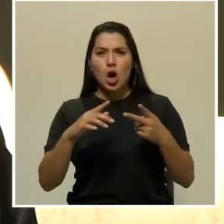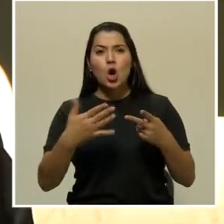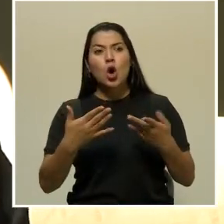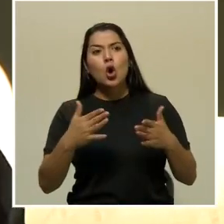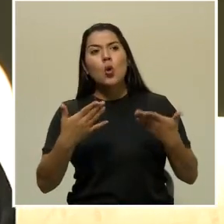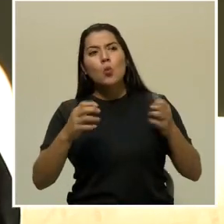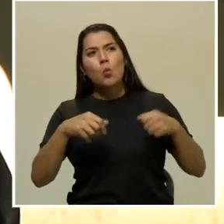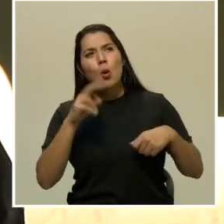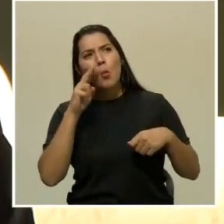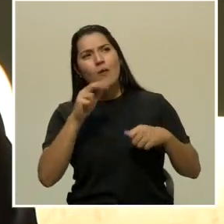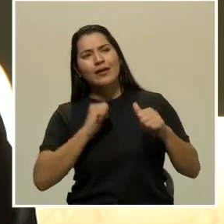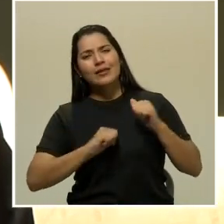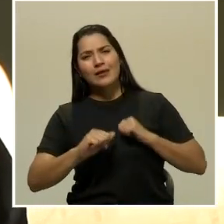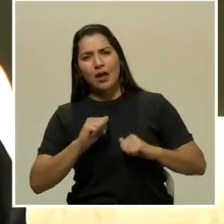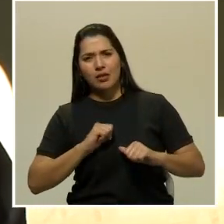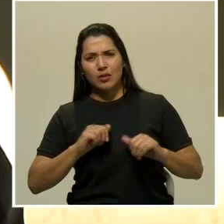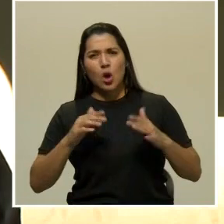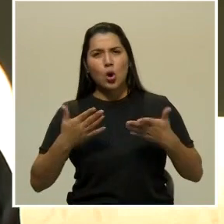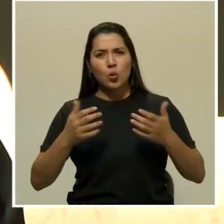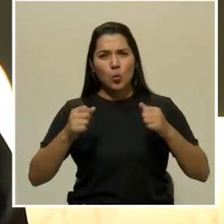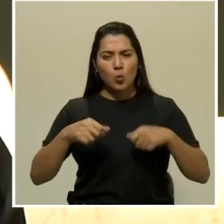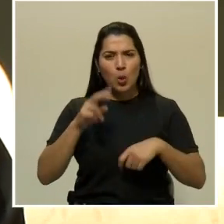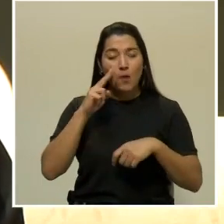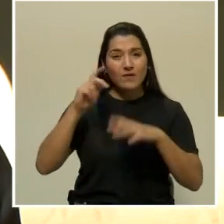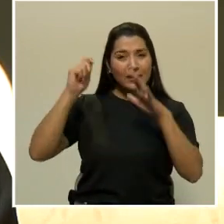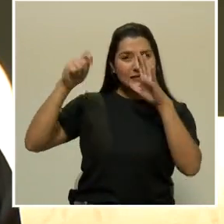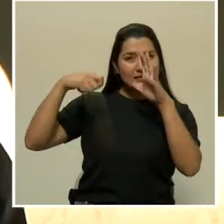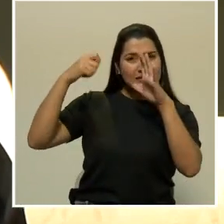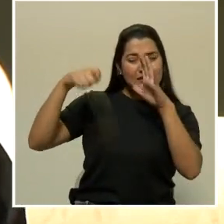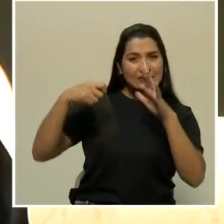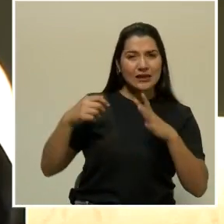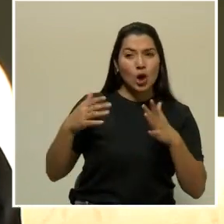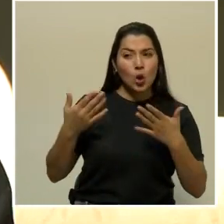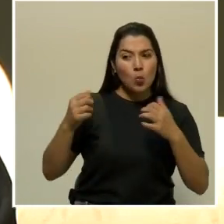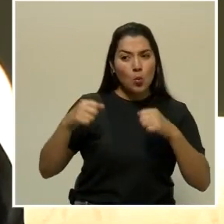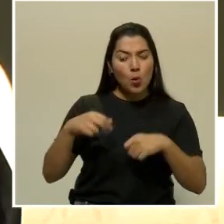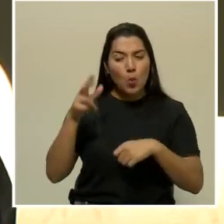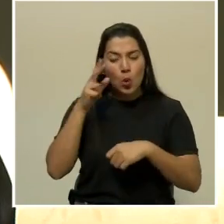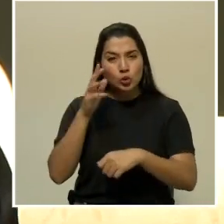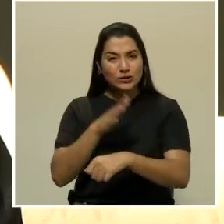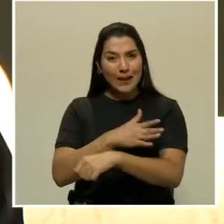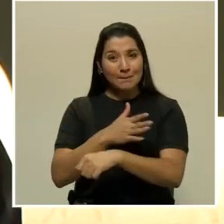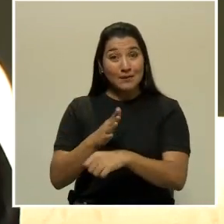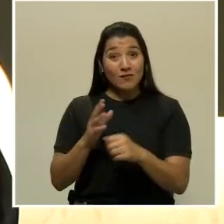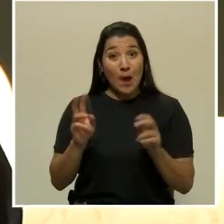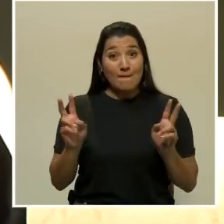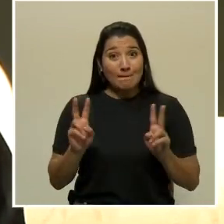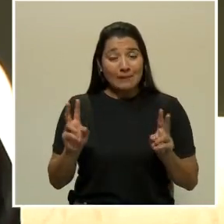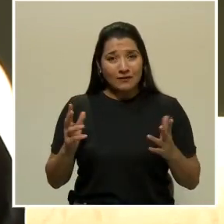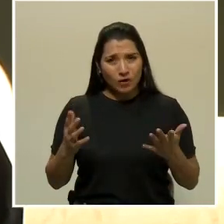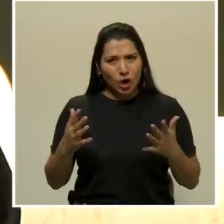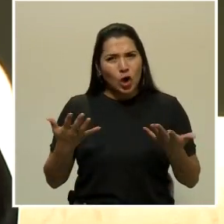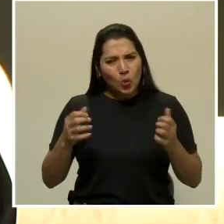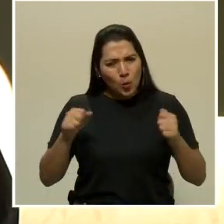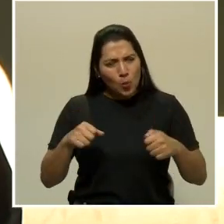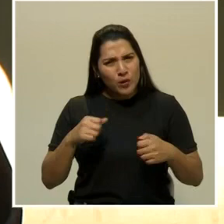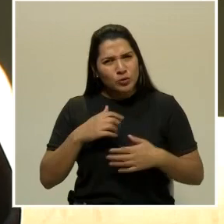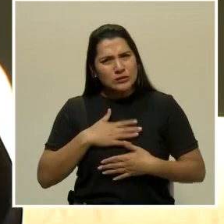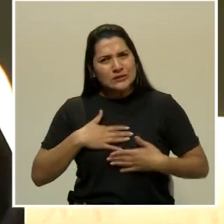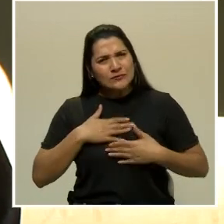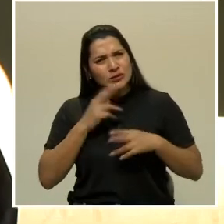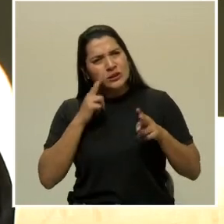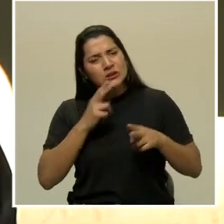cómo vamos a poder ver cine, cómo vamos a poder escuchar música en vivo, disfrutar del arte.